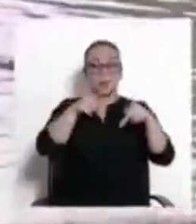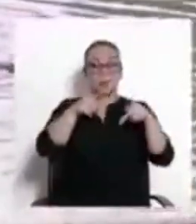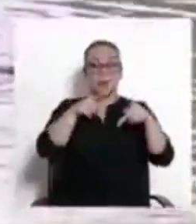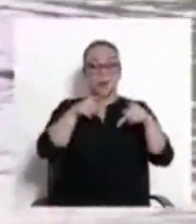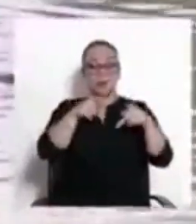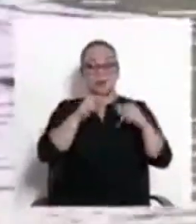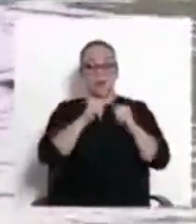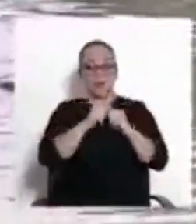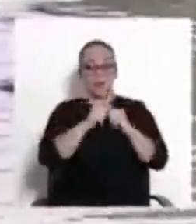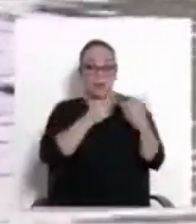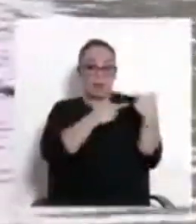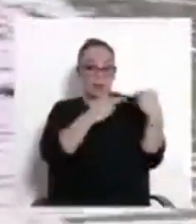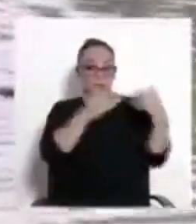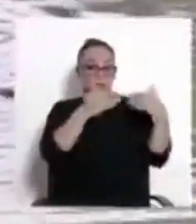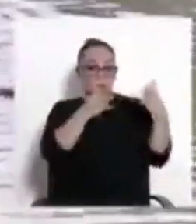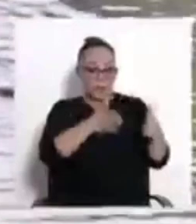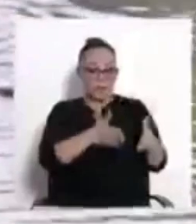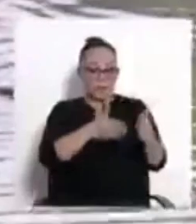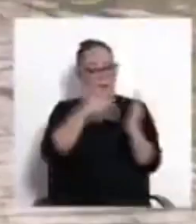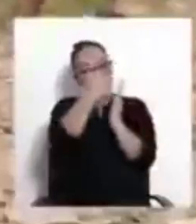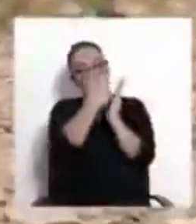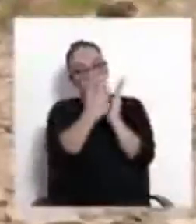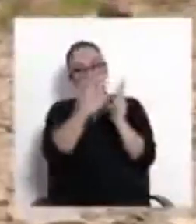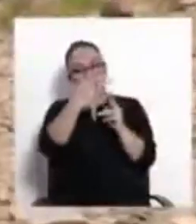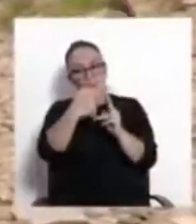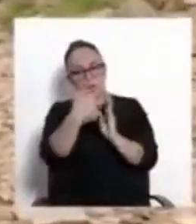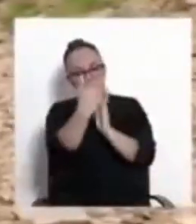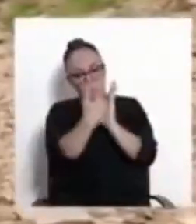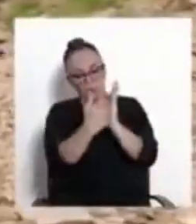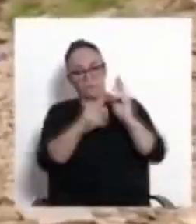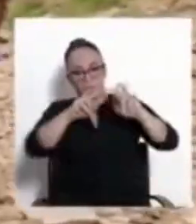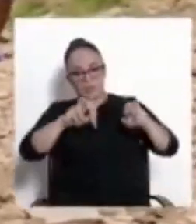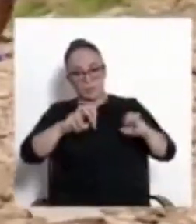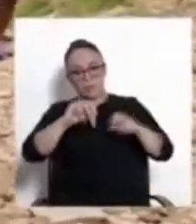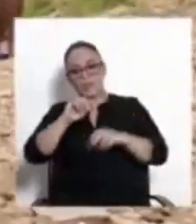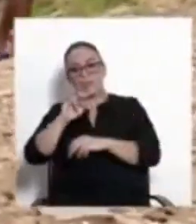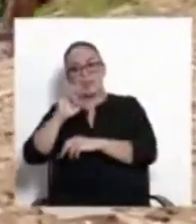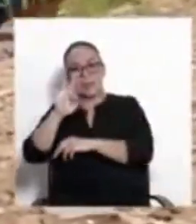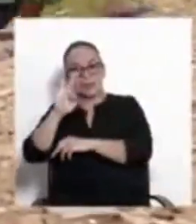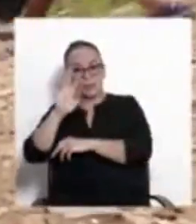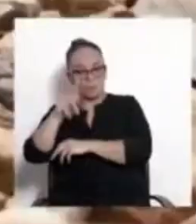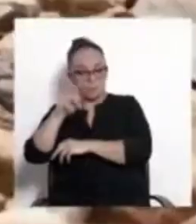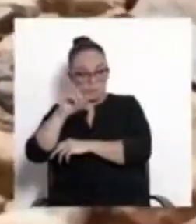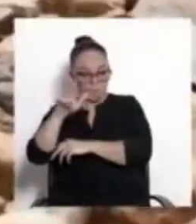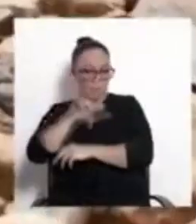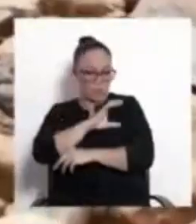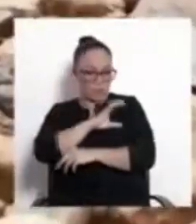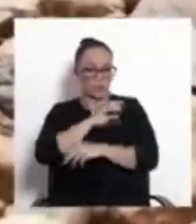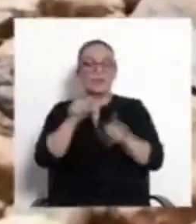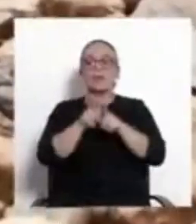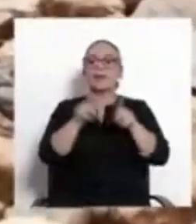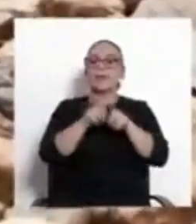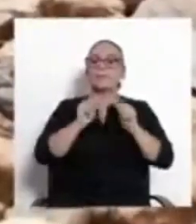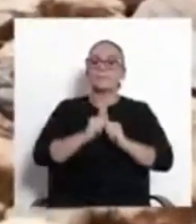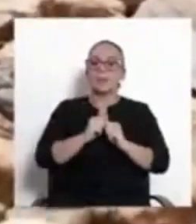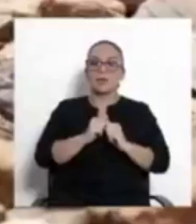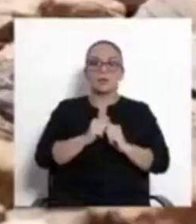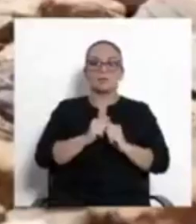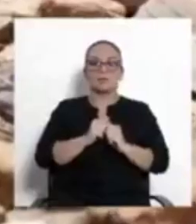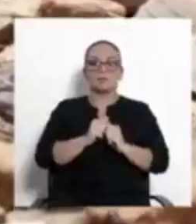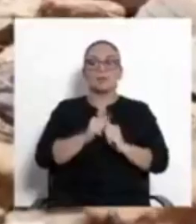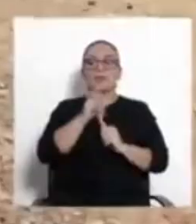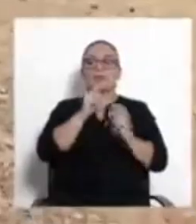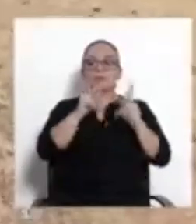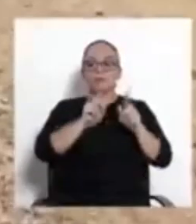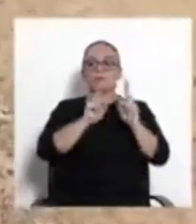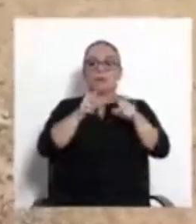brinda tanto la Vicepresidencia de la República, que es también la Ministra de Salud, Marín Munibe, y Mario Zamora, Ministro de Seguridad,